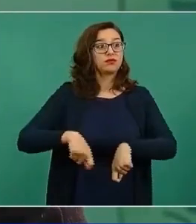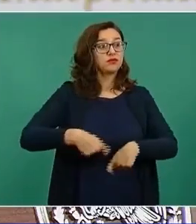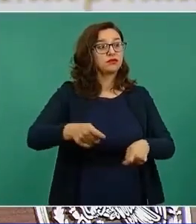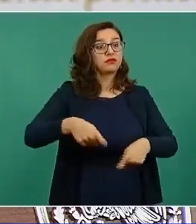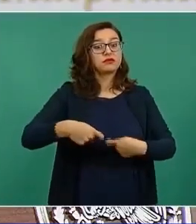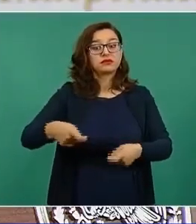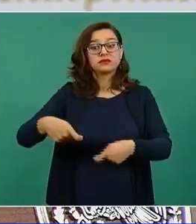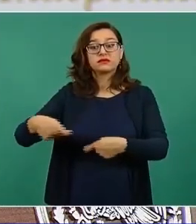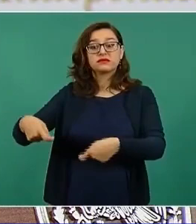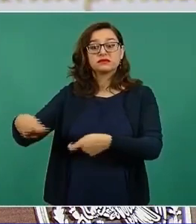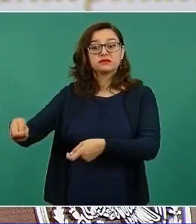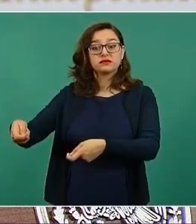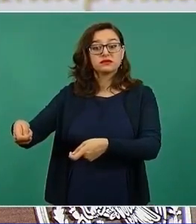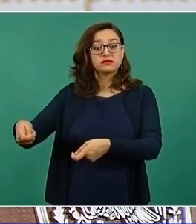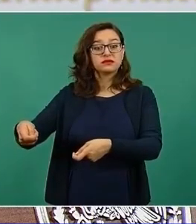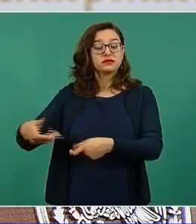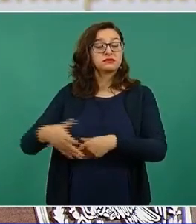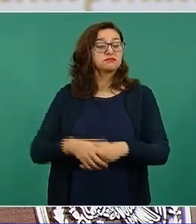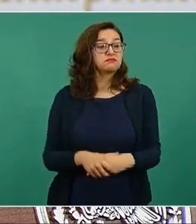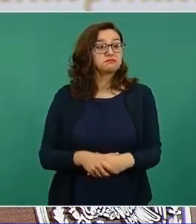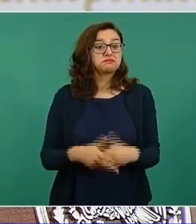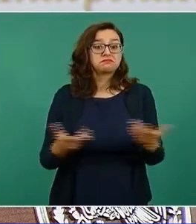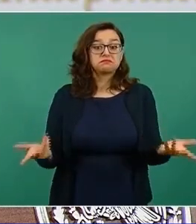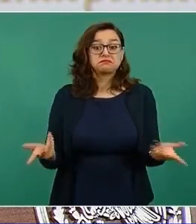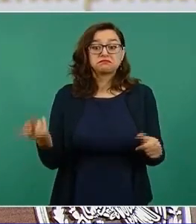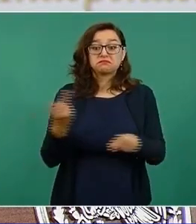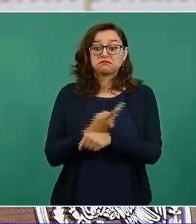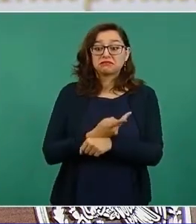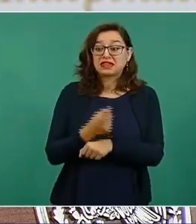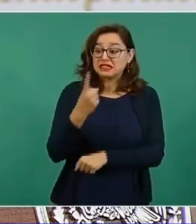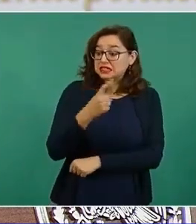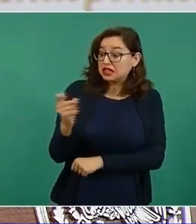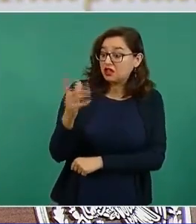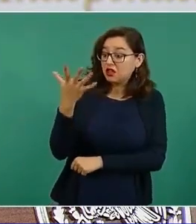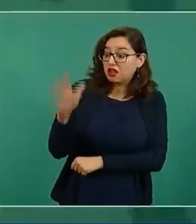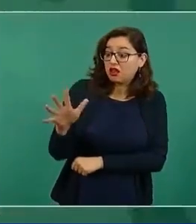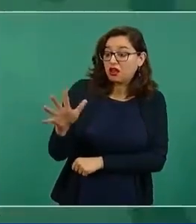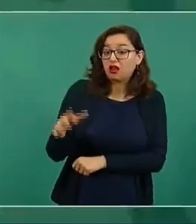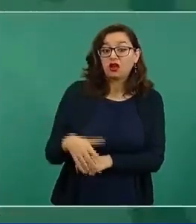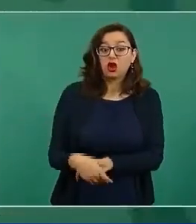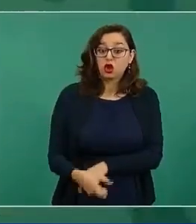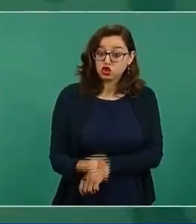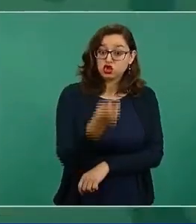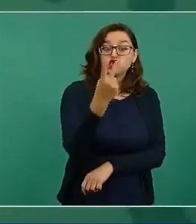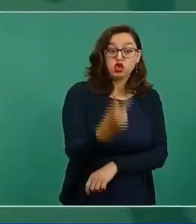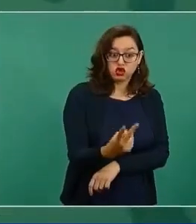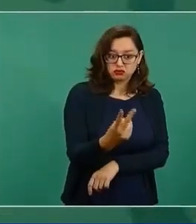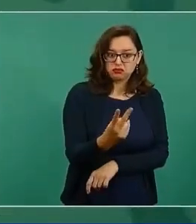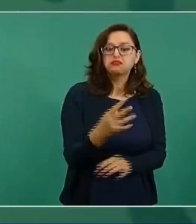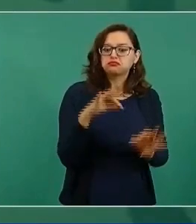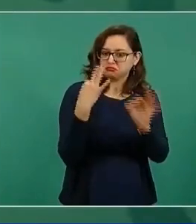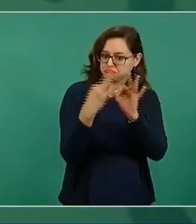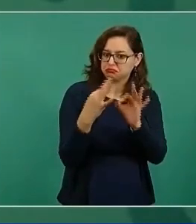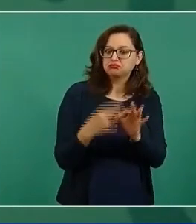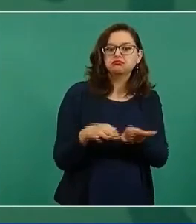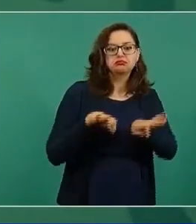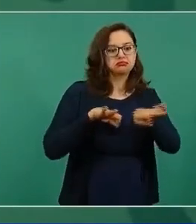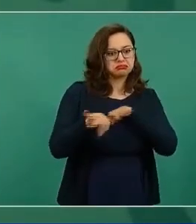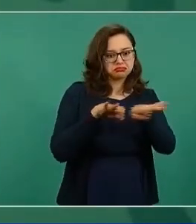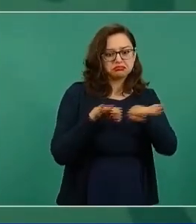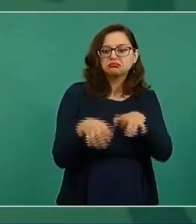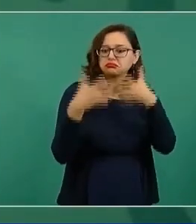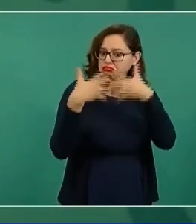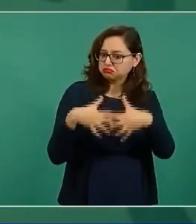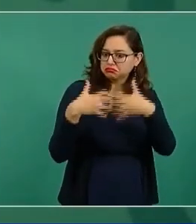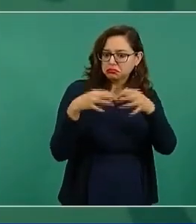y que sólo dos estaban invirtiendo y que